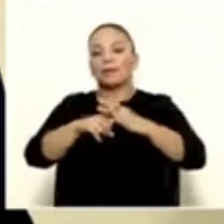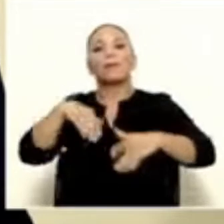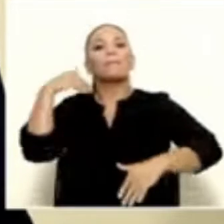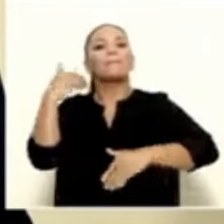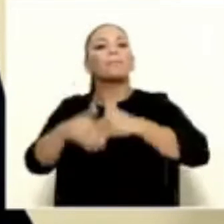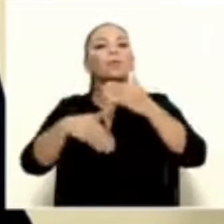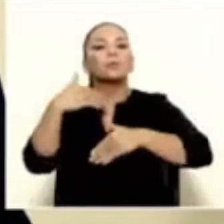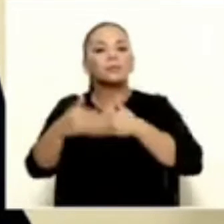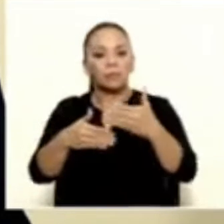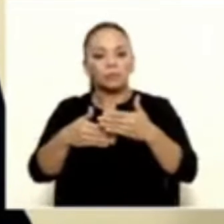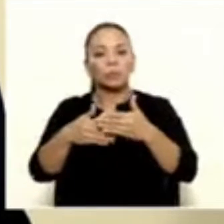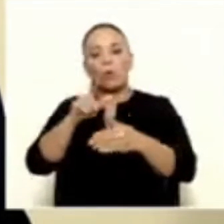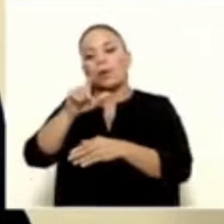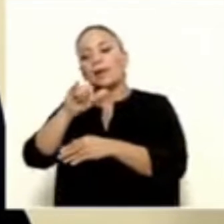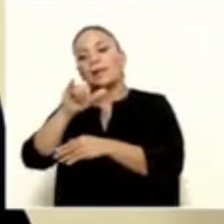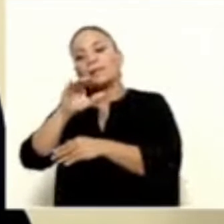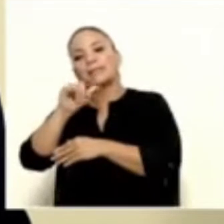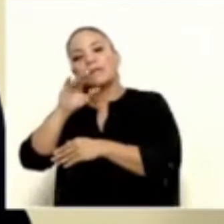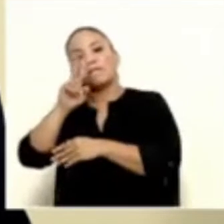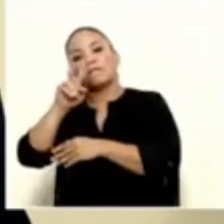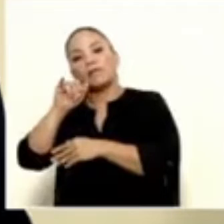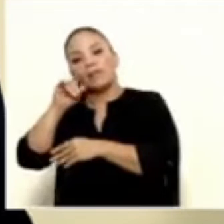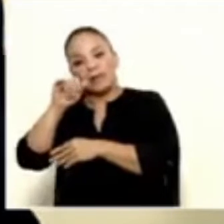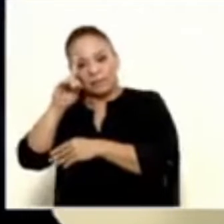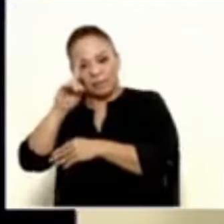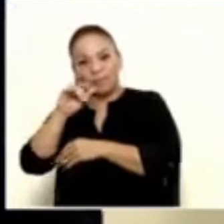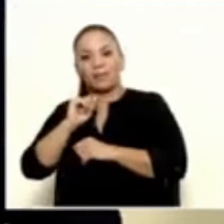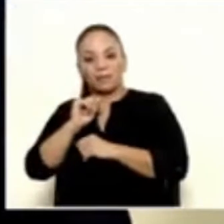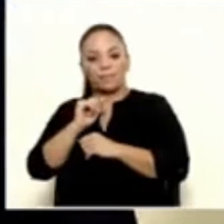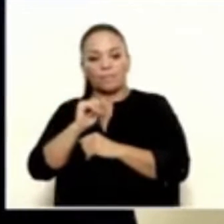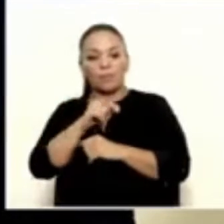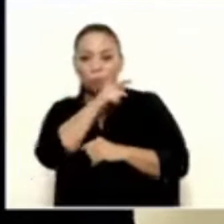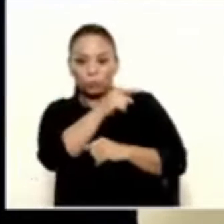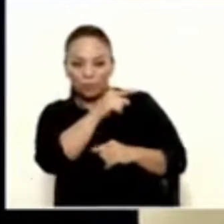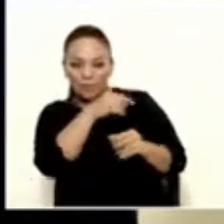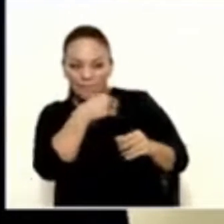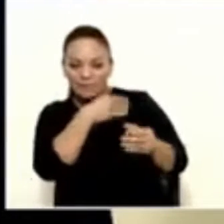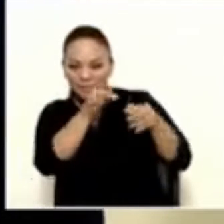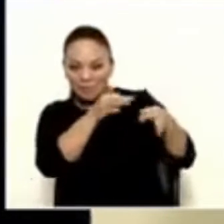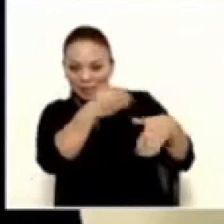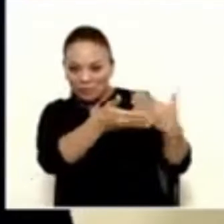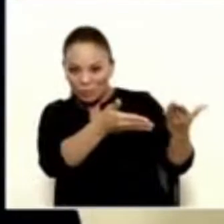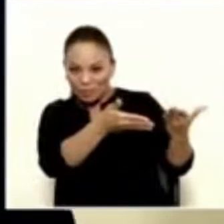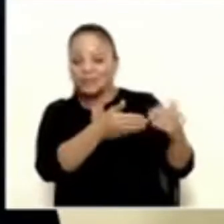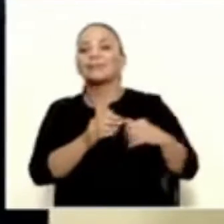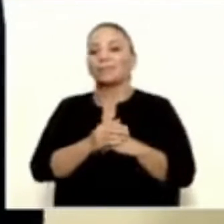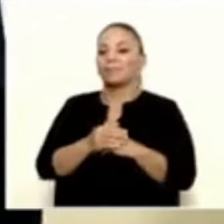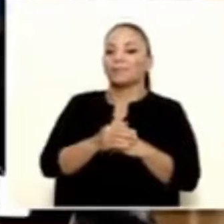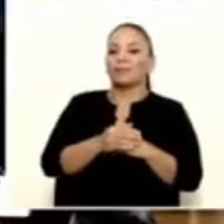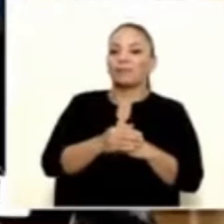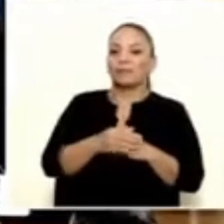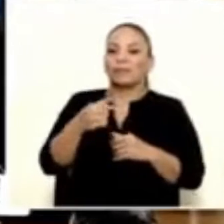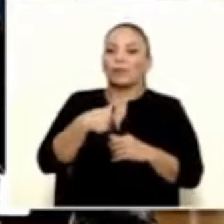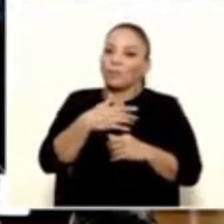proceso de lesividad contra... Usted va a explicar qué es eso, ¿verdad, ministra? Porque a mí me costó